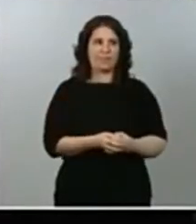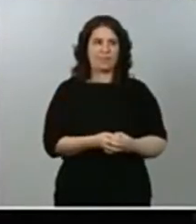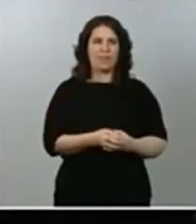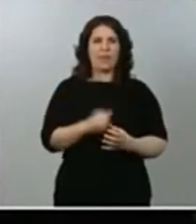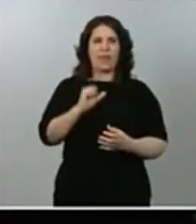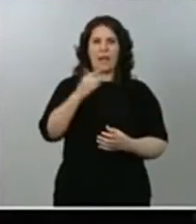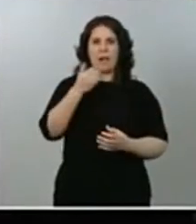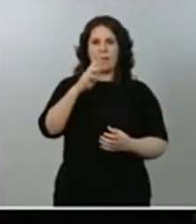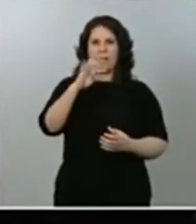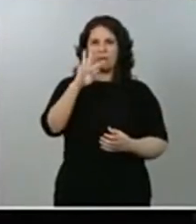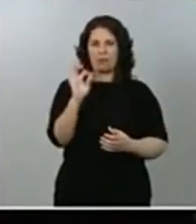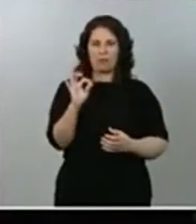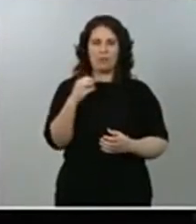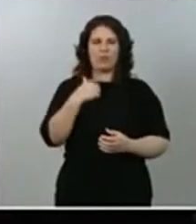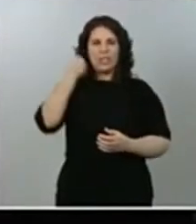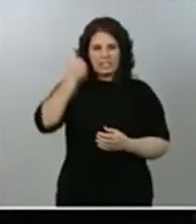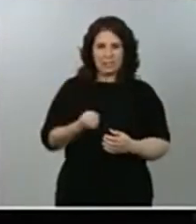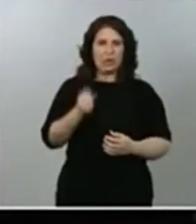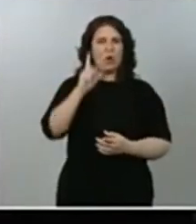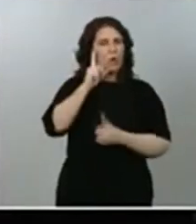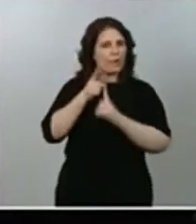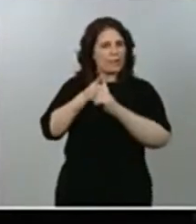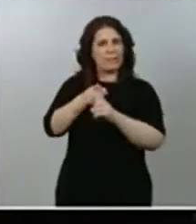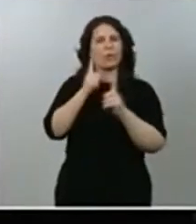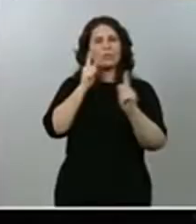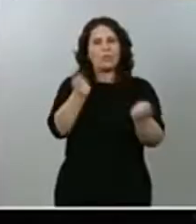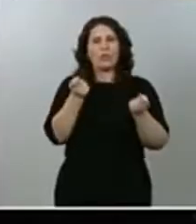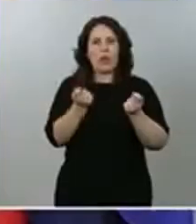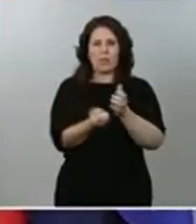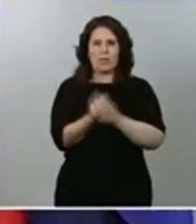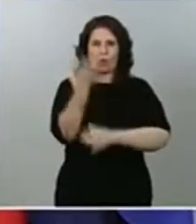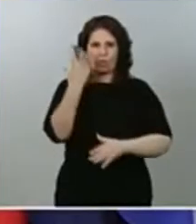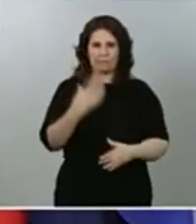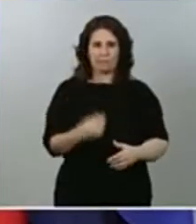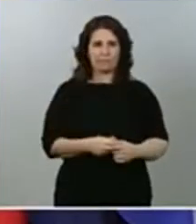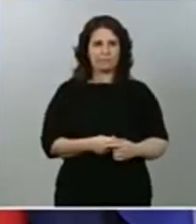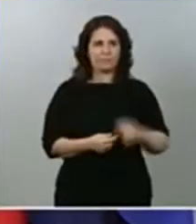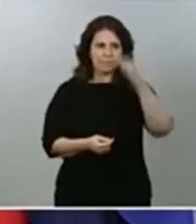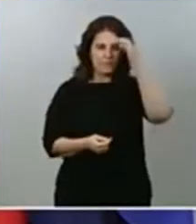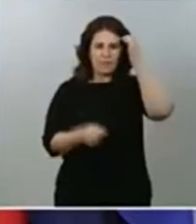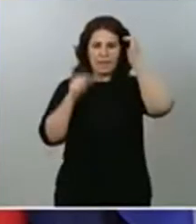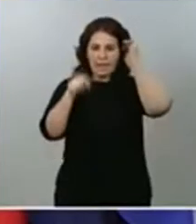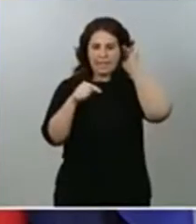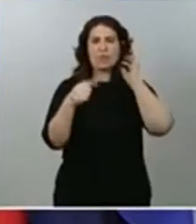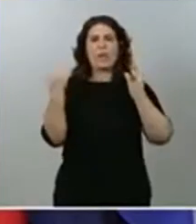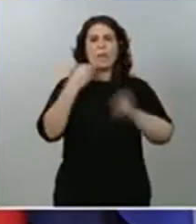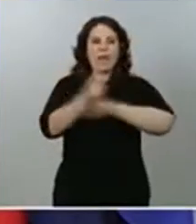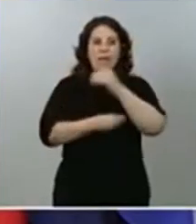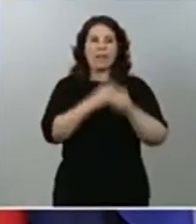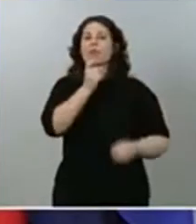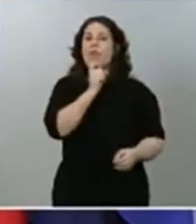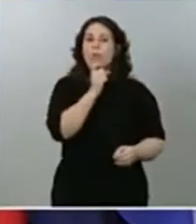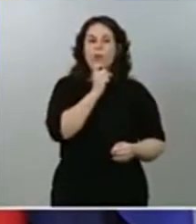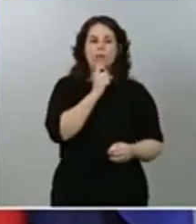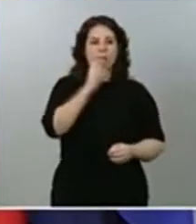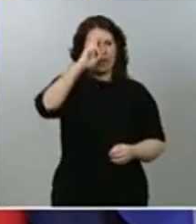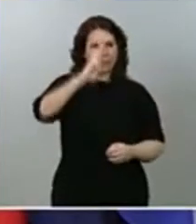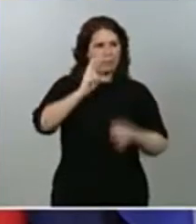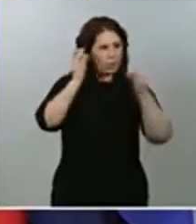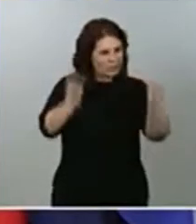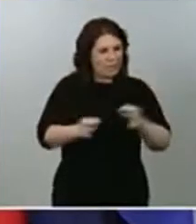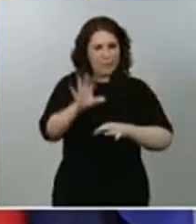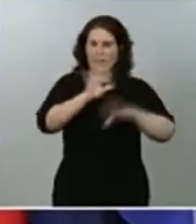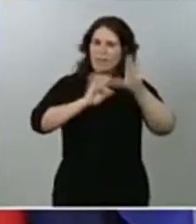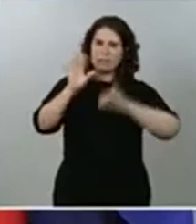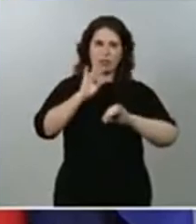yo quiero insistir, el objetivo es controlar el brote. Naturalmente, esto se tiene que hacer con respeto a las decisiones judiciales, esta es la posición del Gobierno